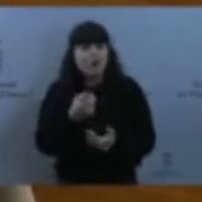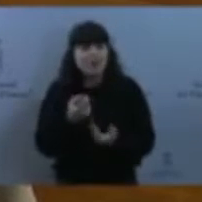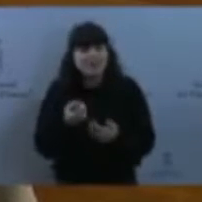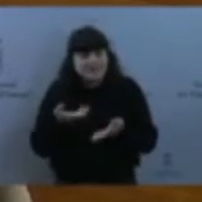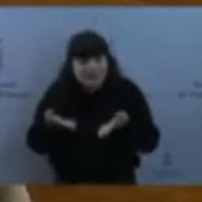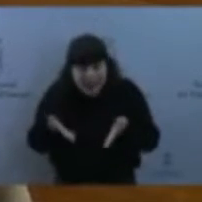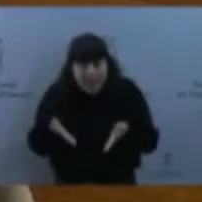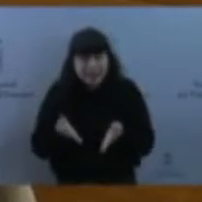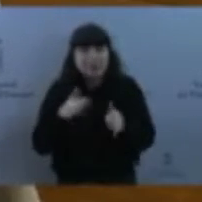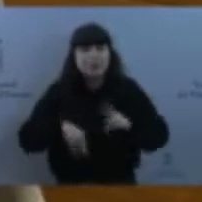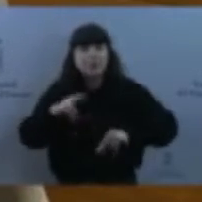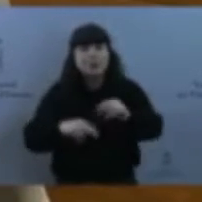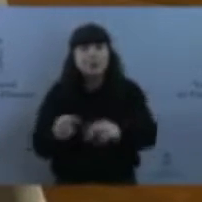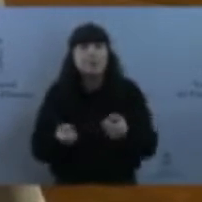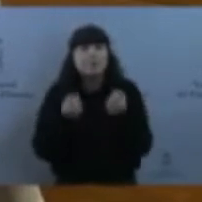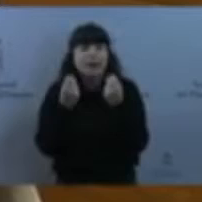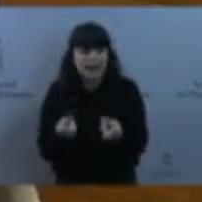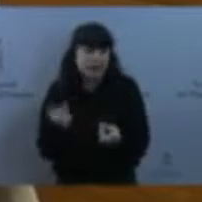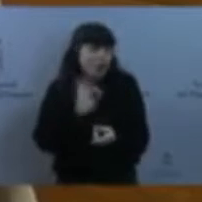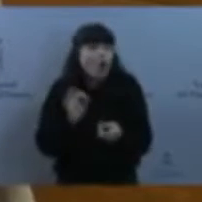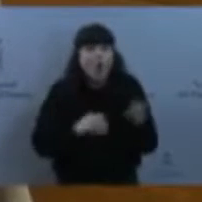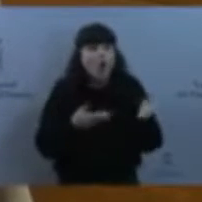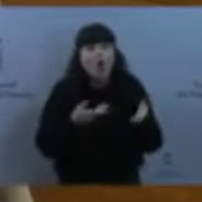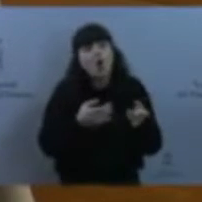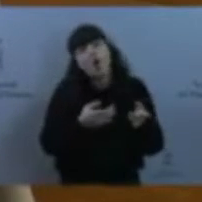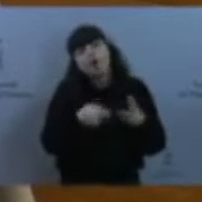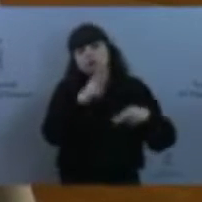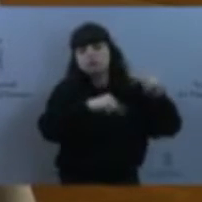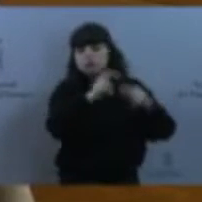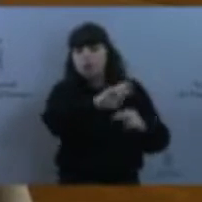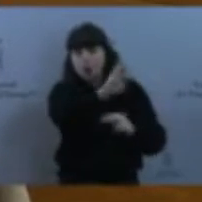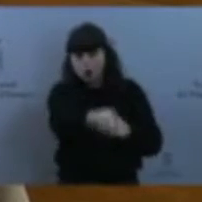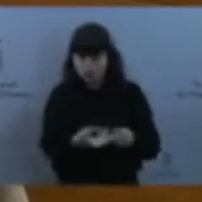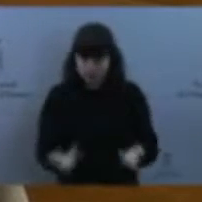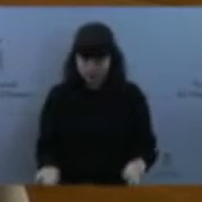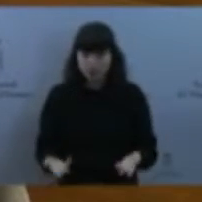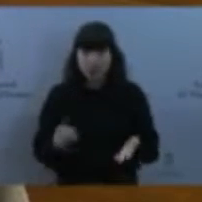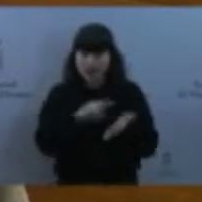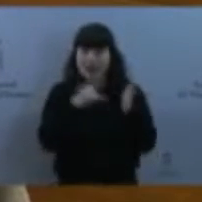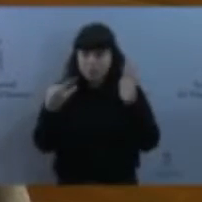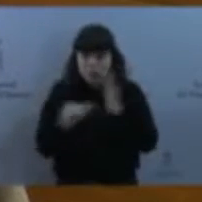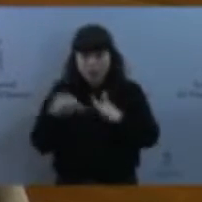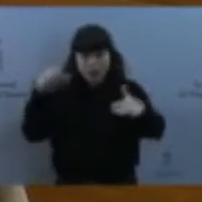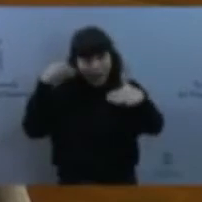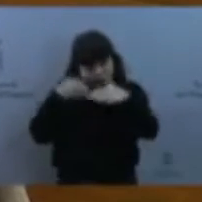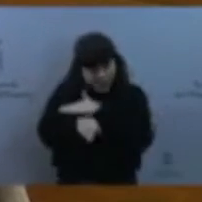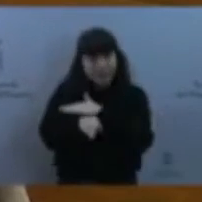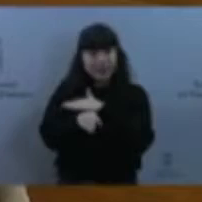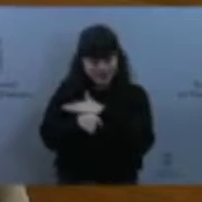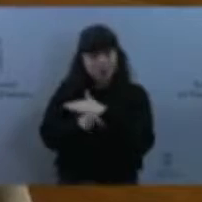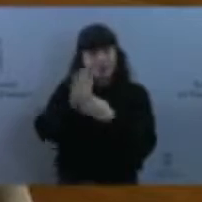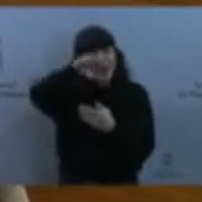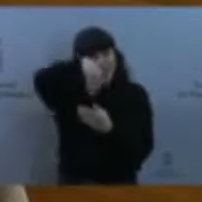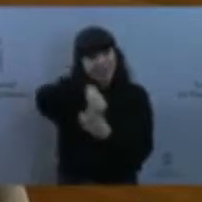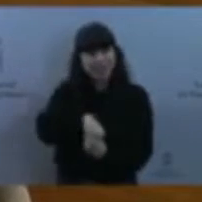desarrolle en estos consejos. El proyecto de accesos, como este, que forman parte de una estrategia